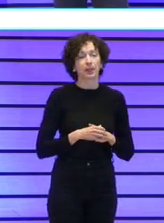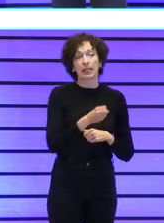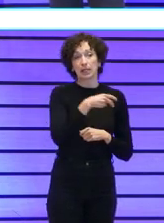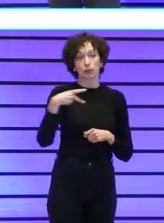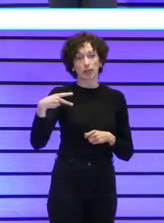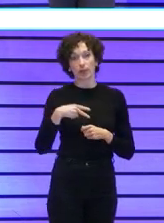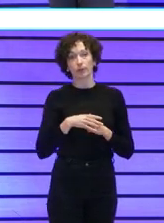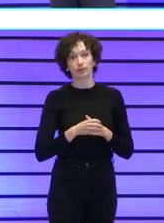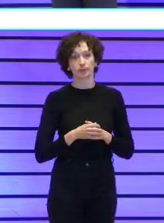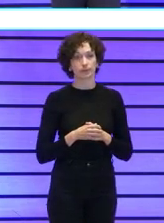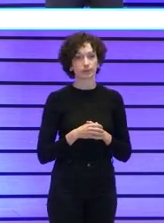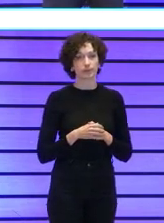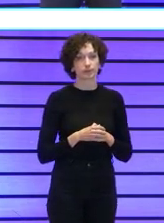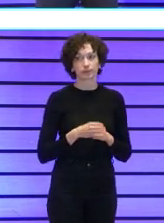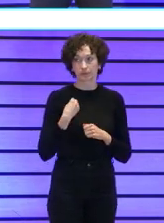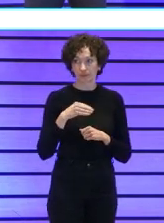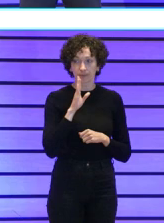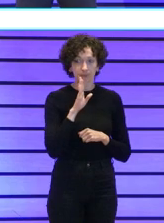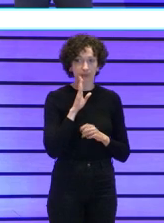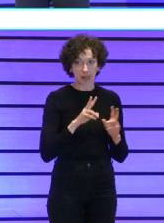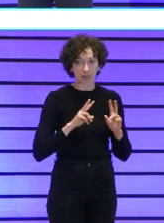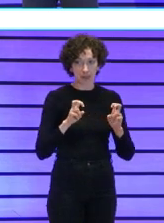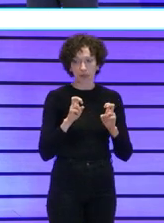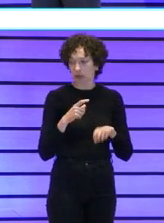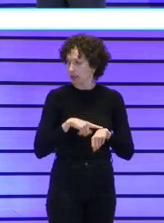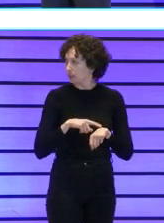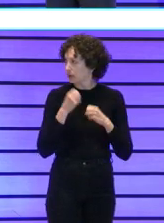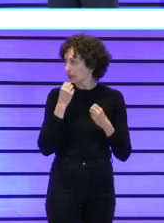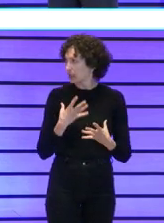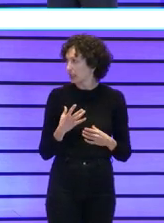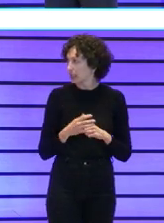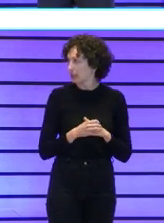resultados como decía al principio no sé cómo voy de tiempo